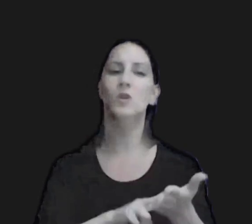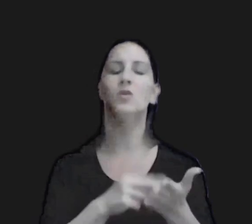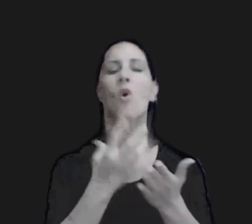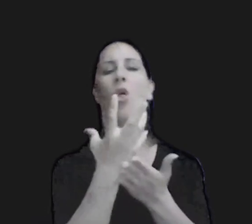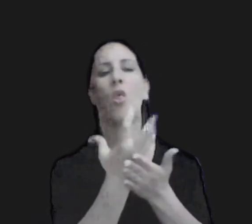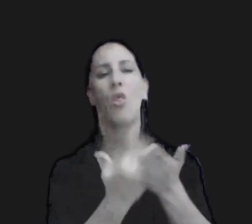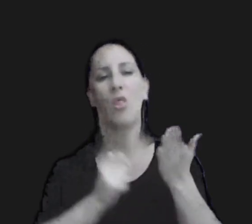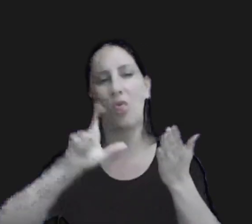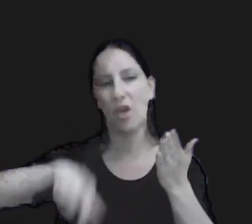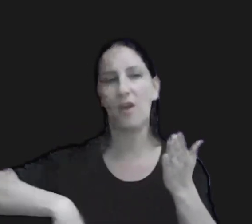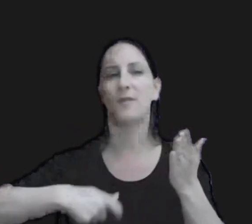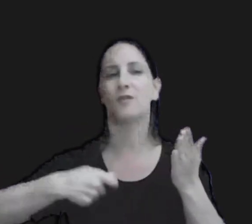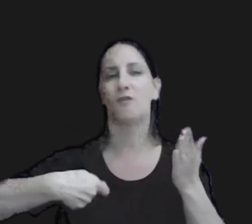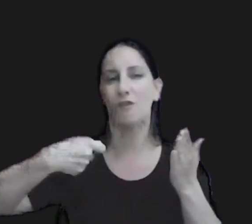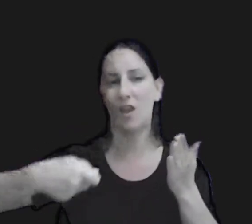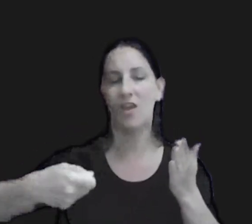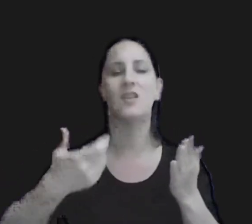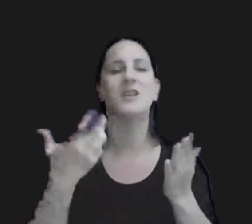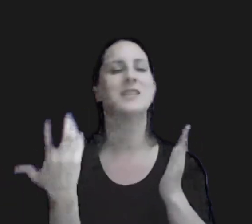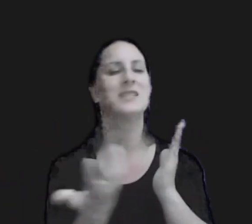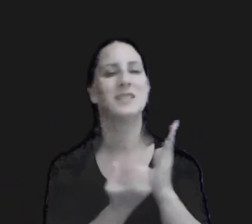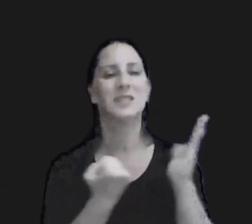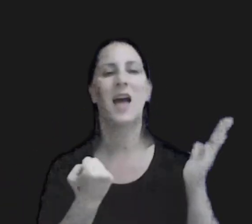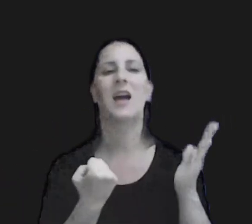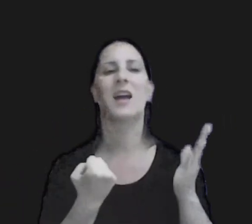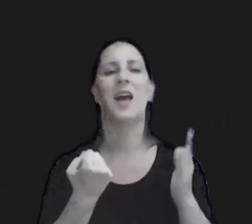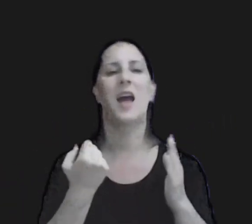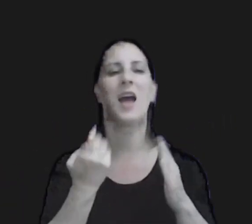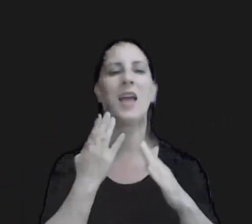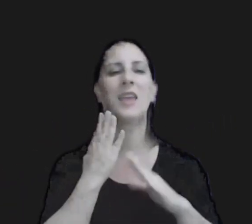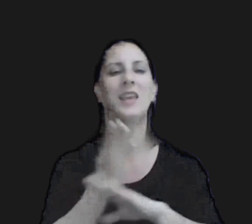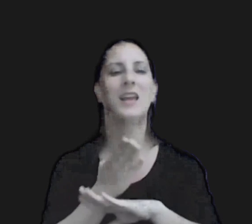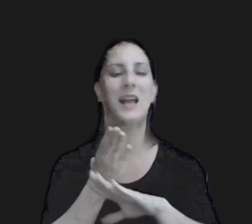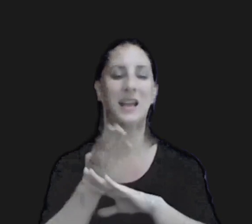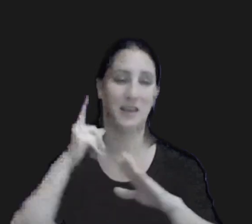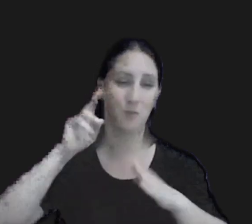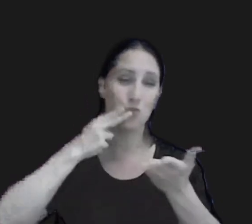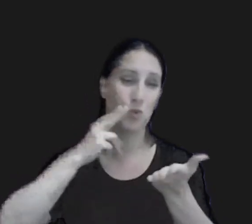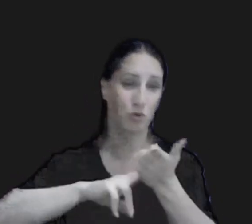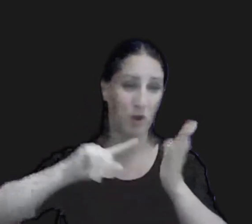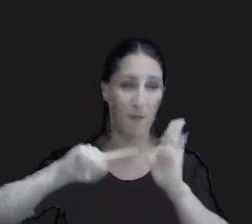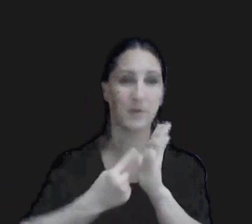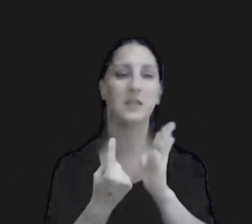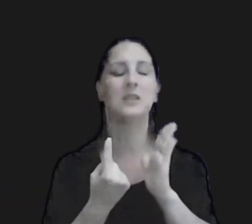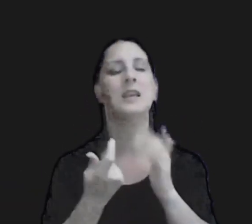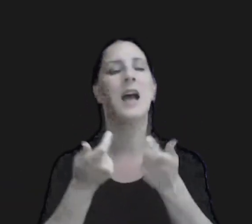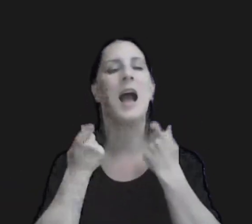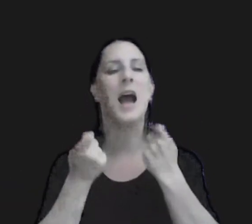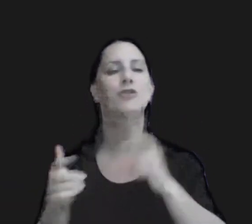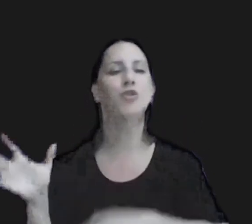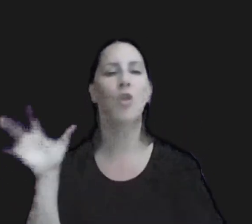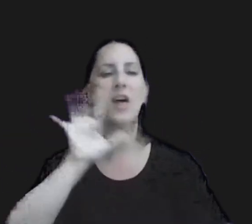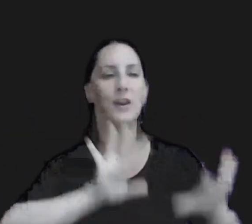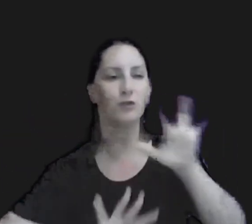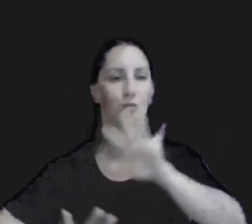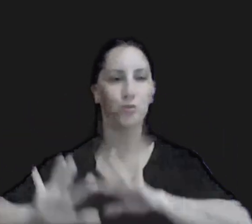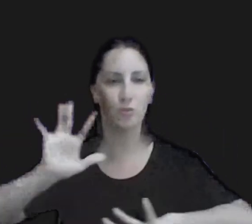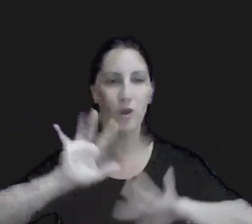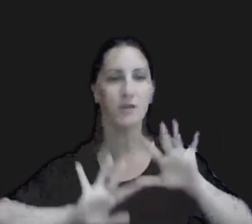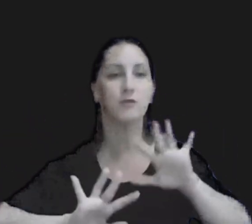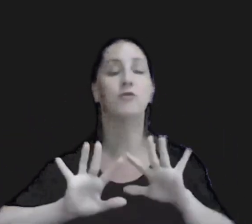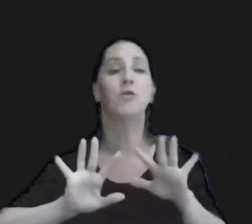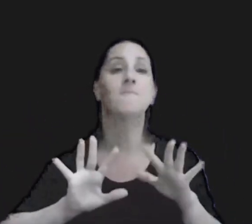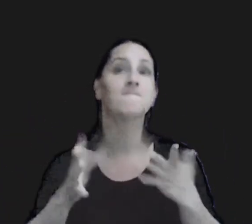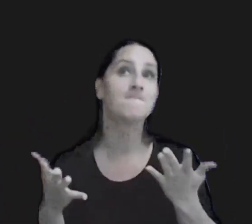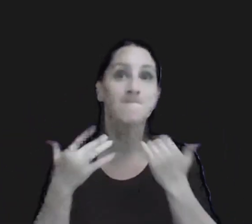crédito a la quita de ingresos brutos a la quita de por ejemplo gastos de reestructuración que bueno no sé